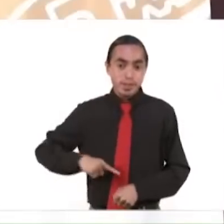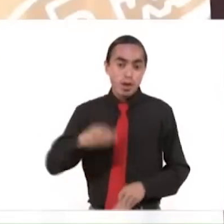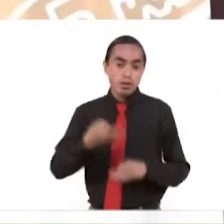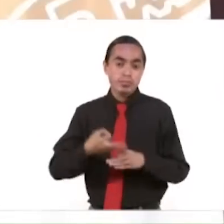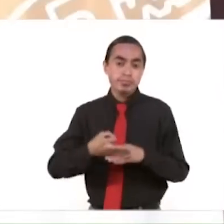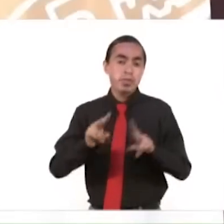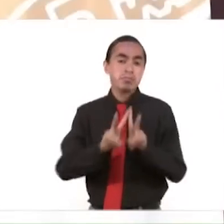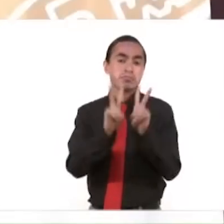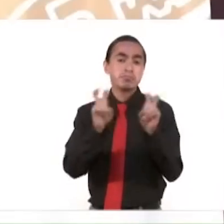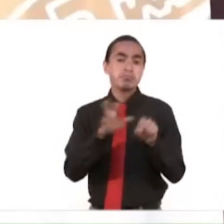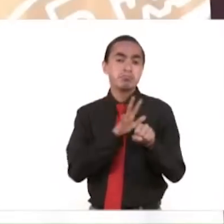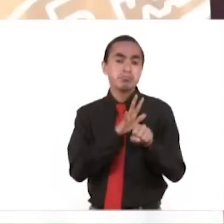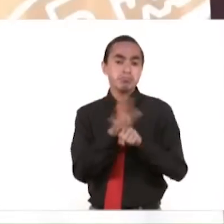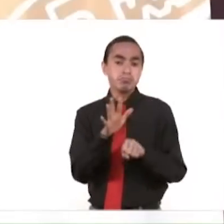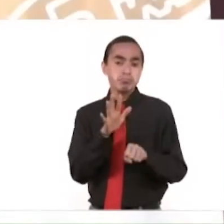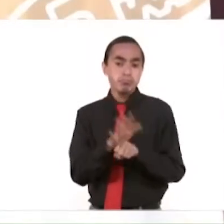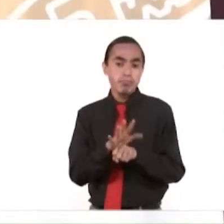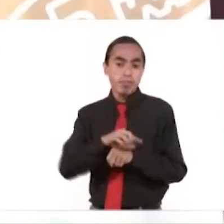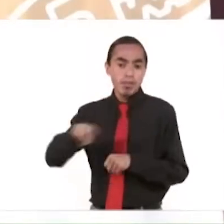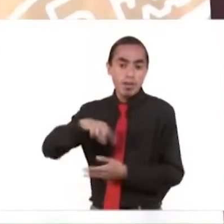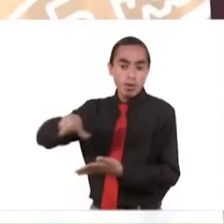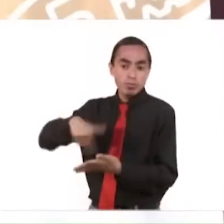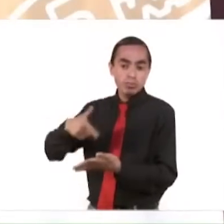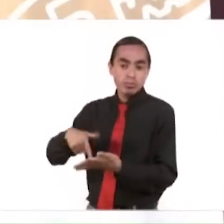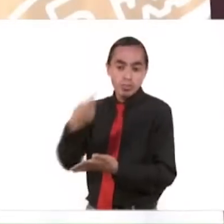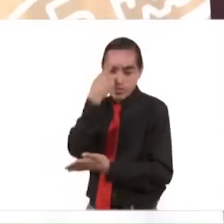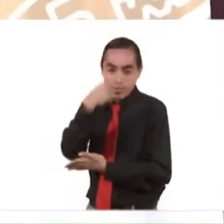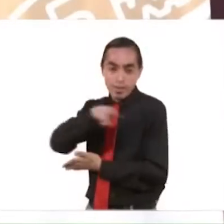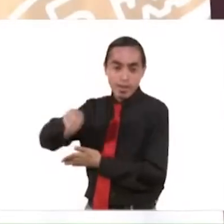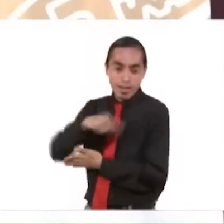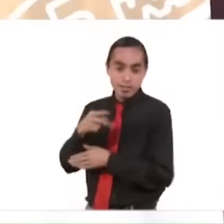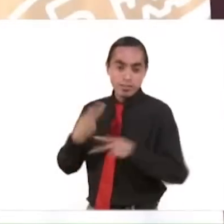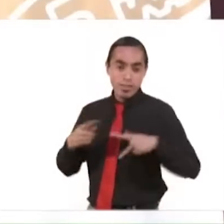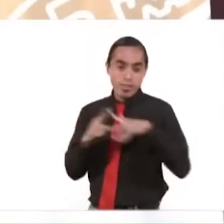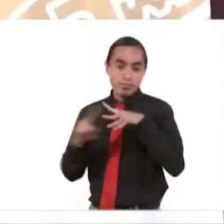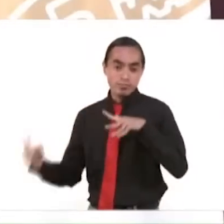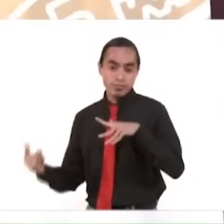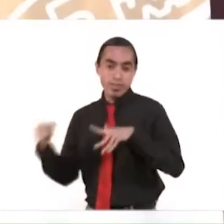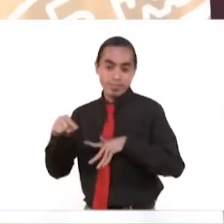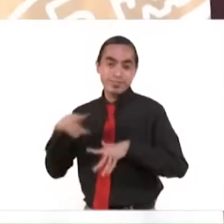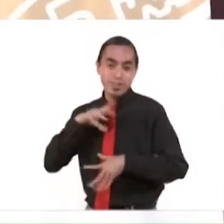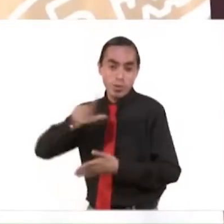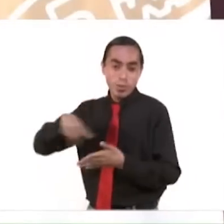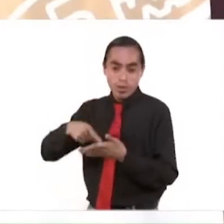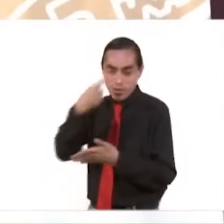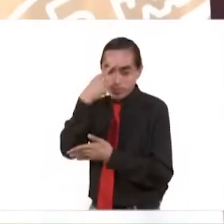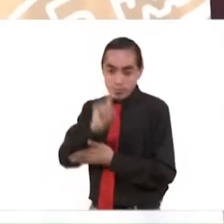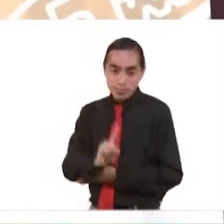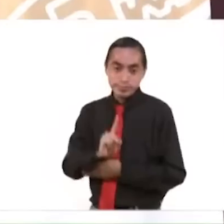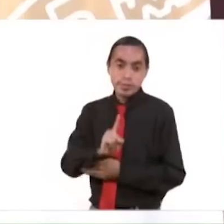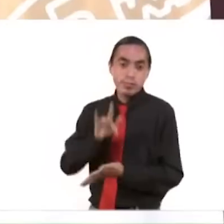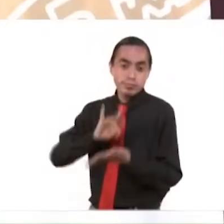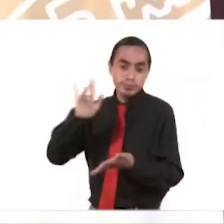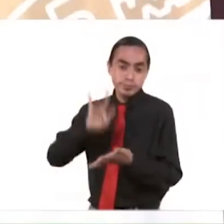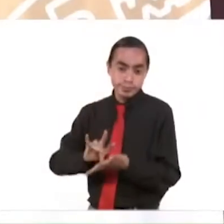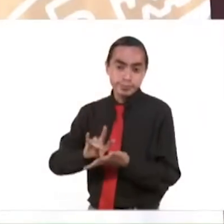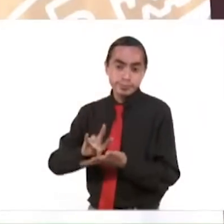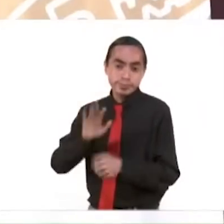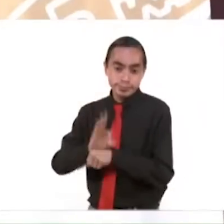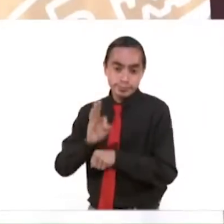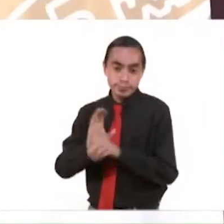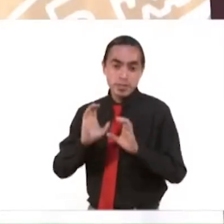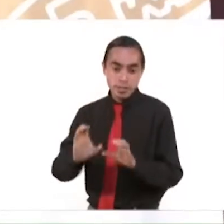Colegio Electoral para la designación de un jefe de gobierno sustituto. Posteriormente, para aprobar a la persona que haya sido